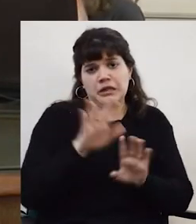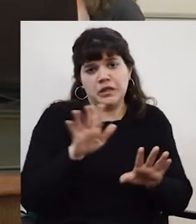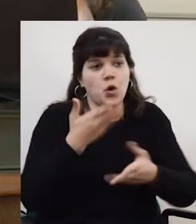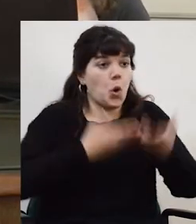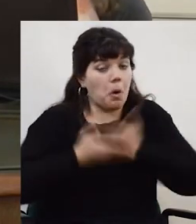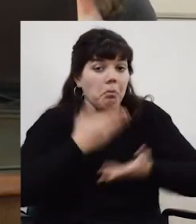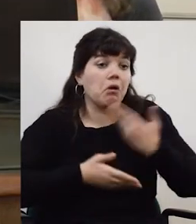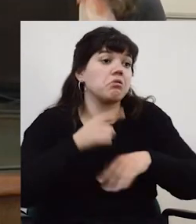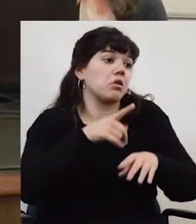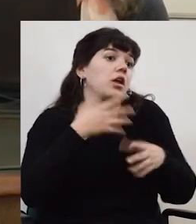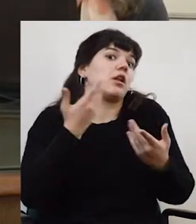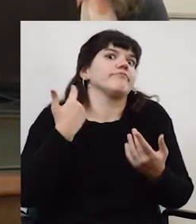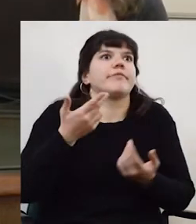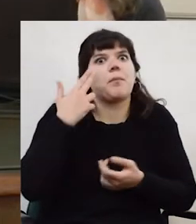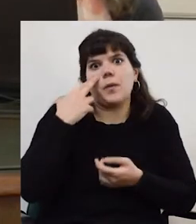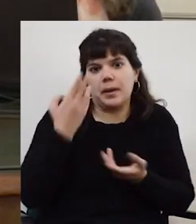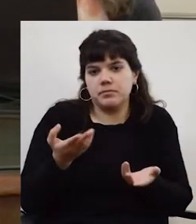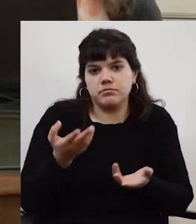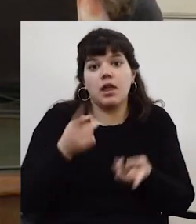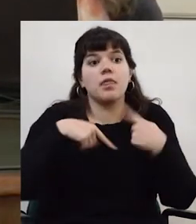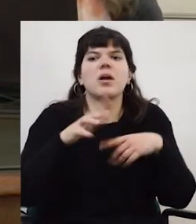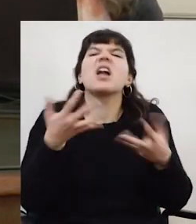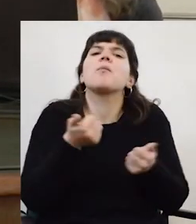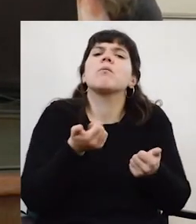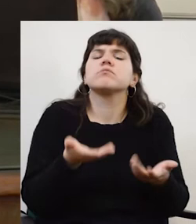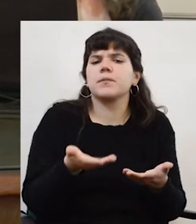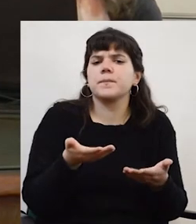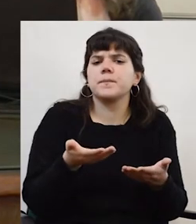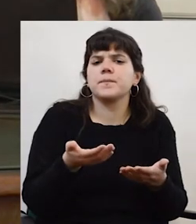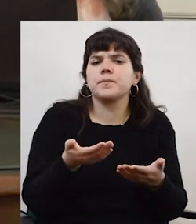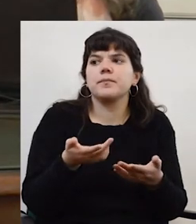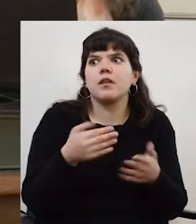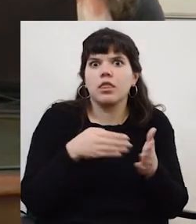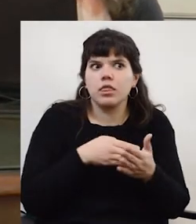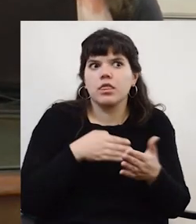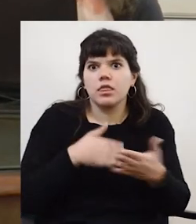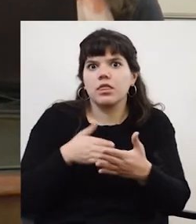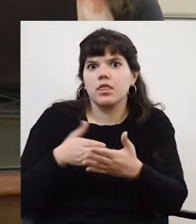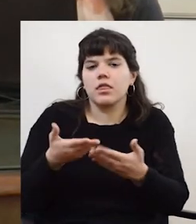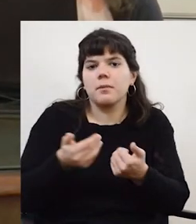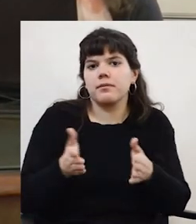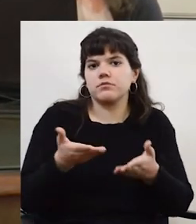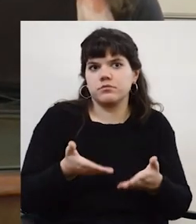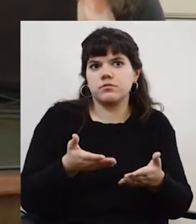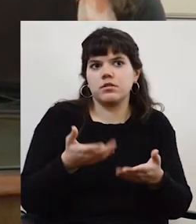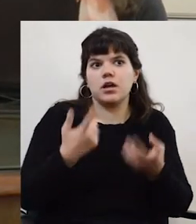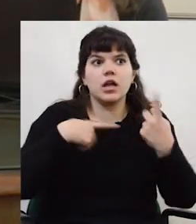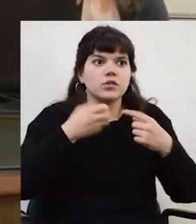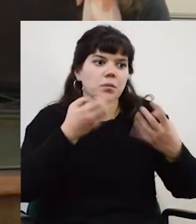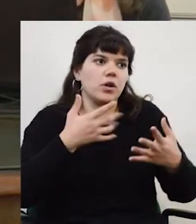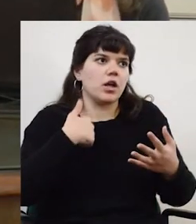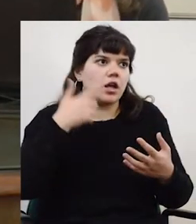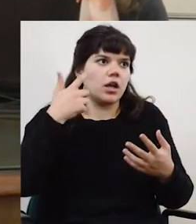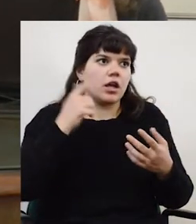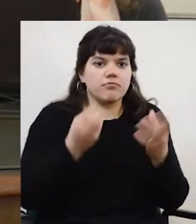es compartir las penas, digamos. Después, ¿qué se puede hacer en conjunto? Y ahí se empieza a trancar. ¿Por qué? Bueno, vamos a ver,